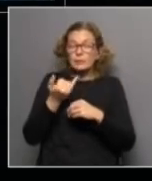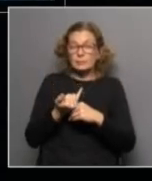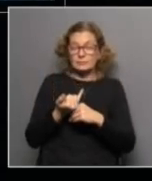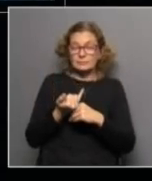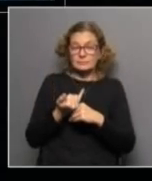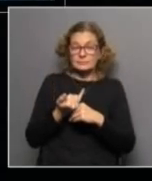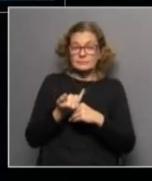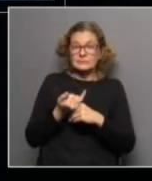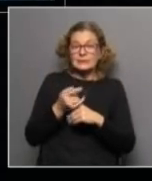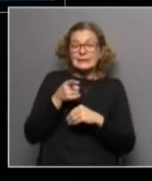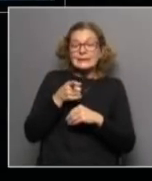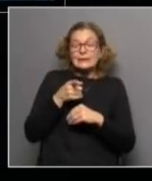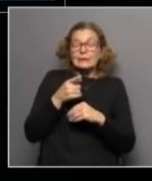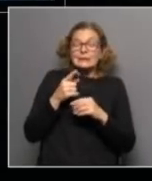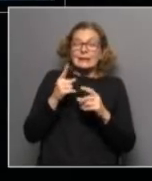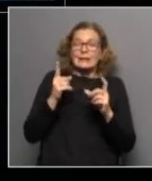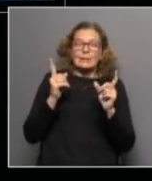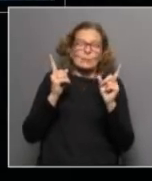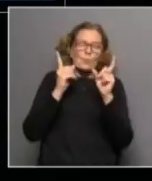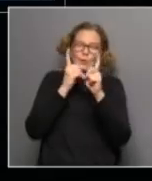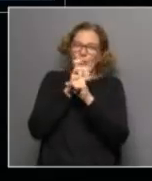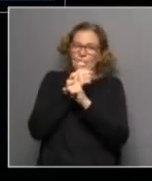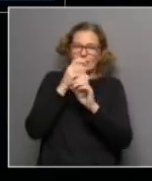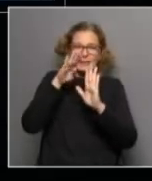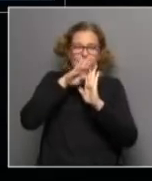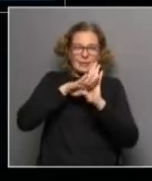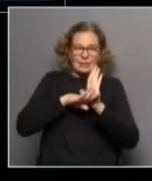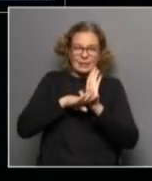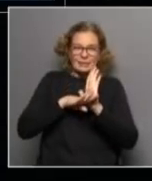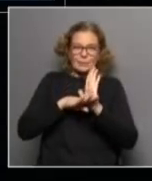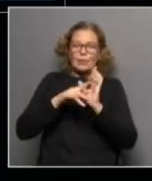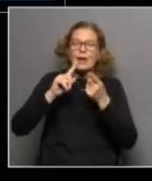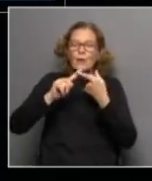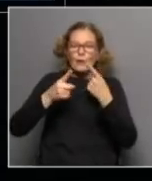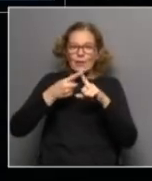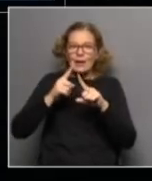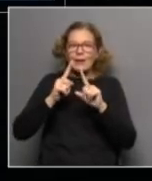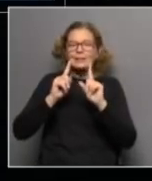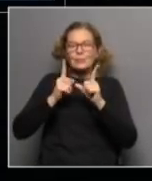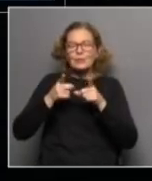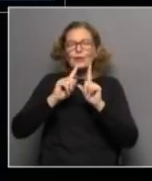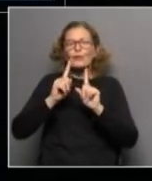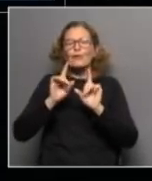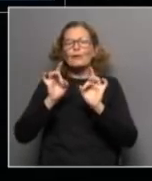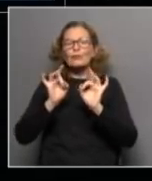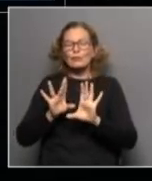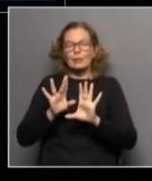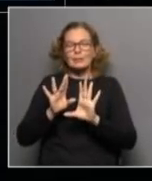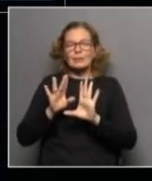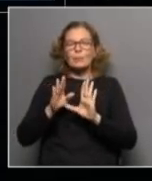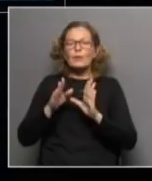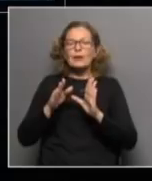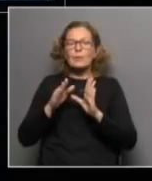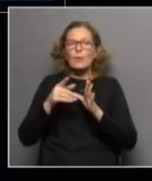Eso es lo que hace difícil las medidas multidimensionales, porque tenemos que acordar también no solamente cuáles son las